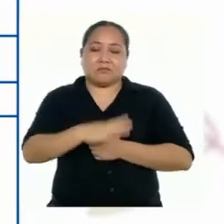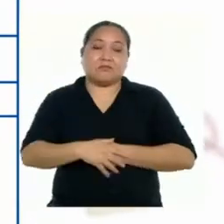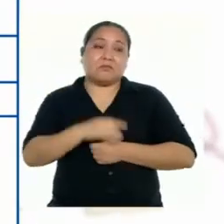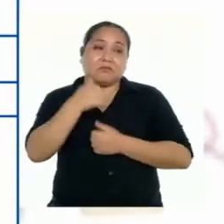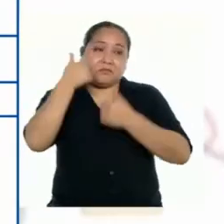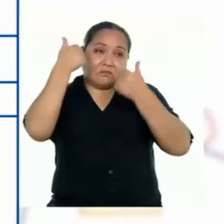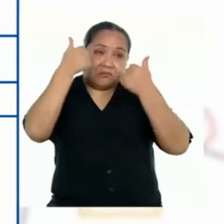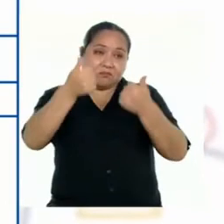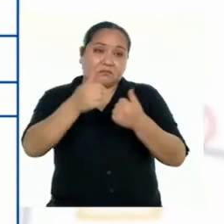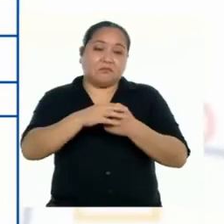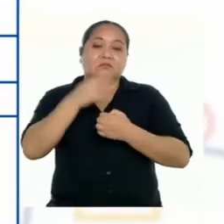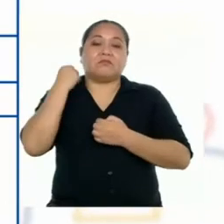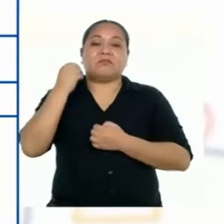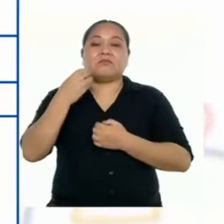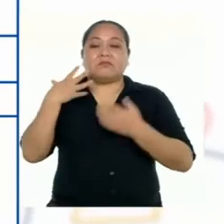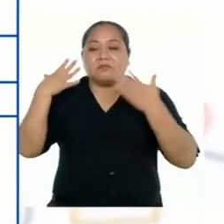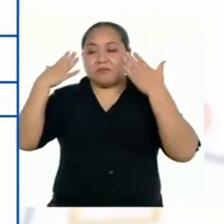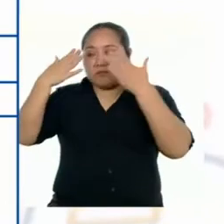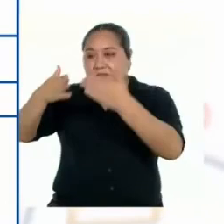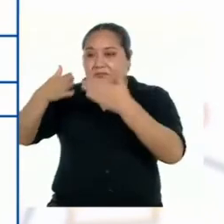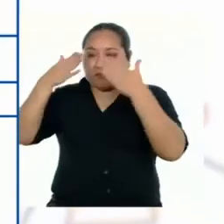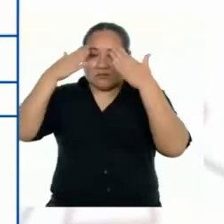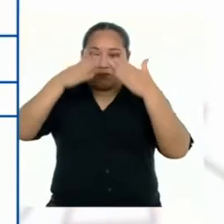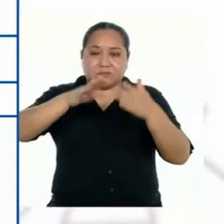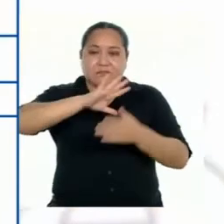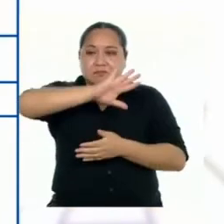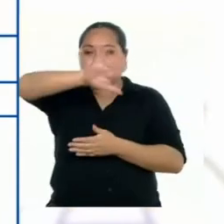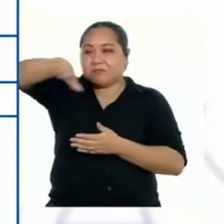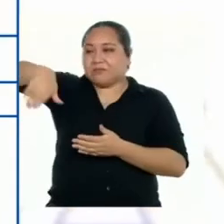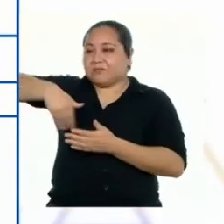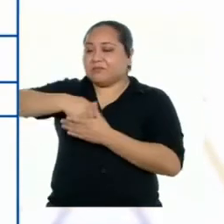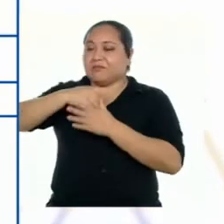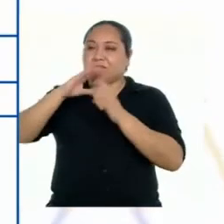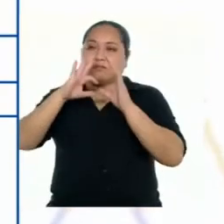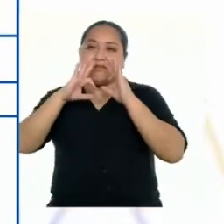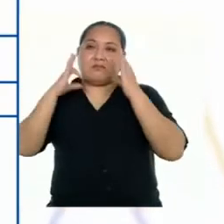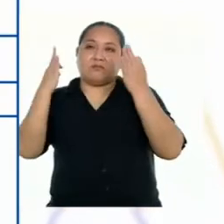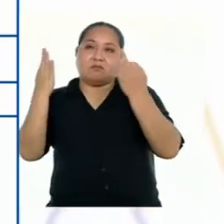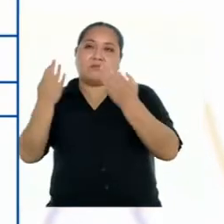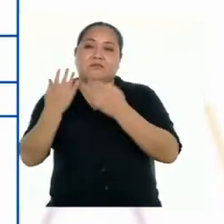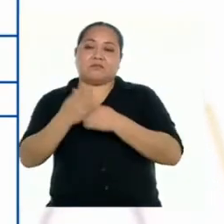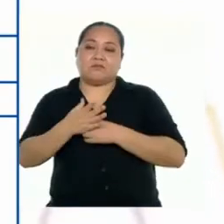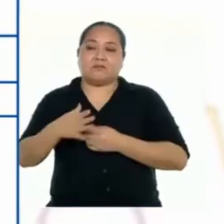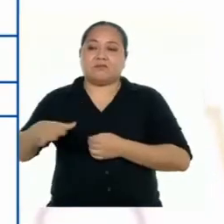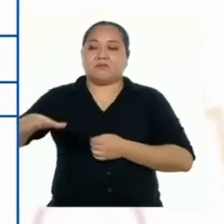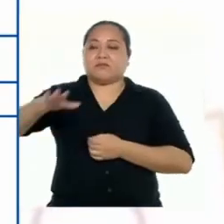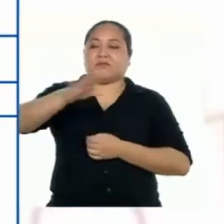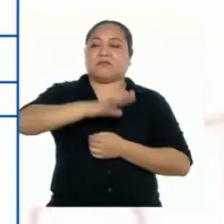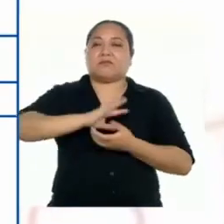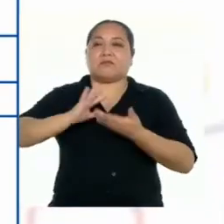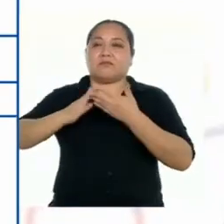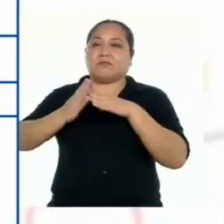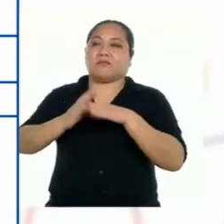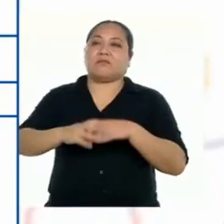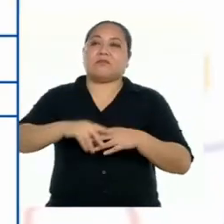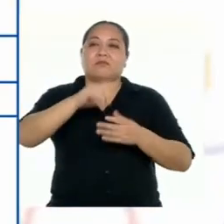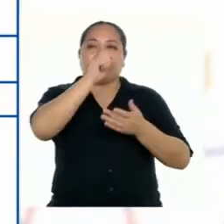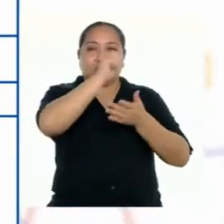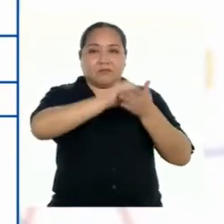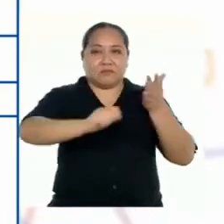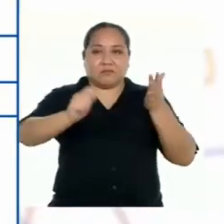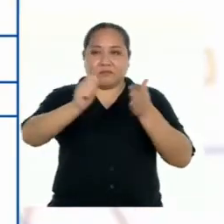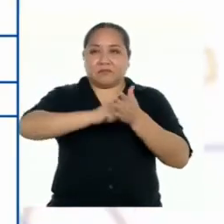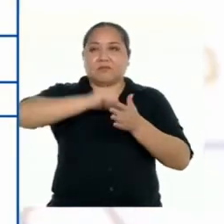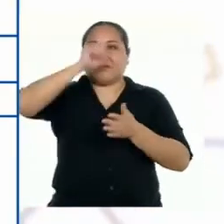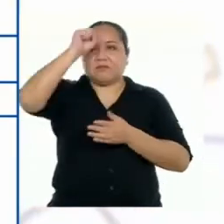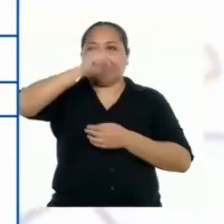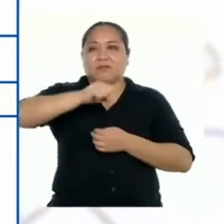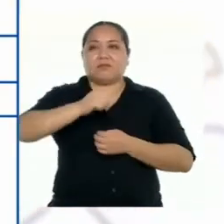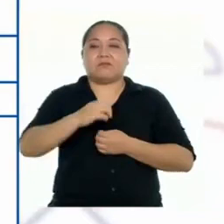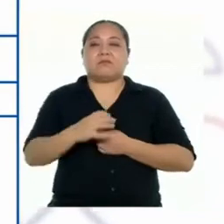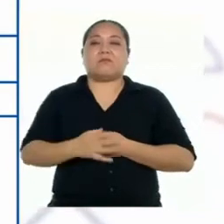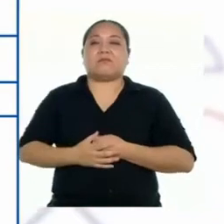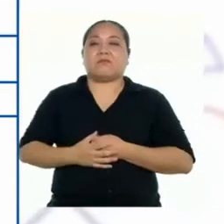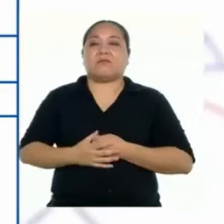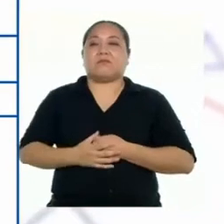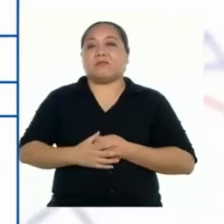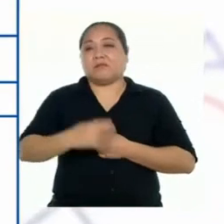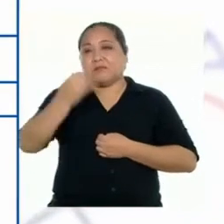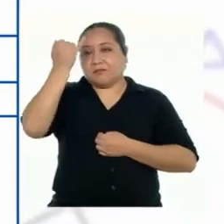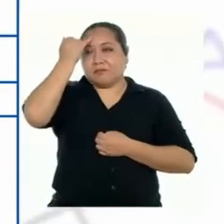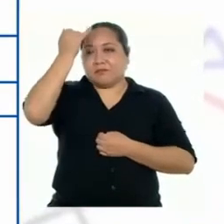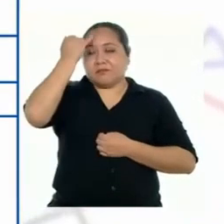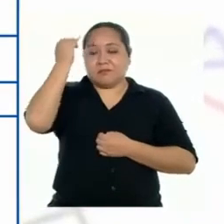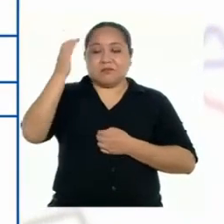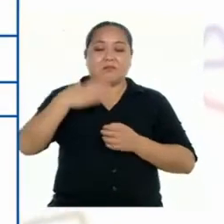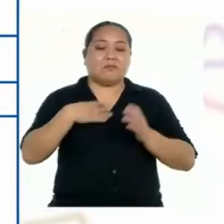cual está bien, porque te diriges a toda una población. Escribiré una X en sí. ¿Las